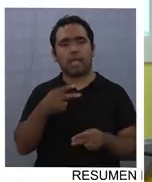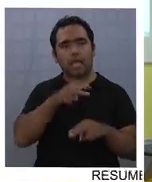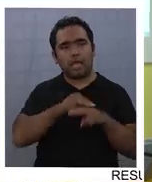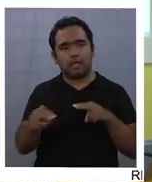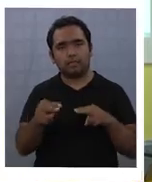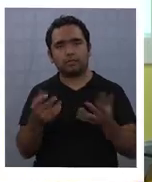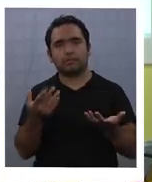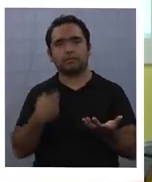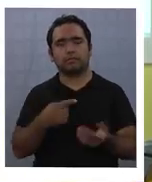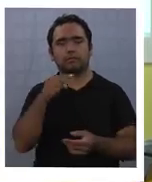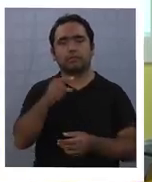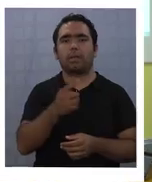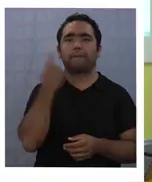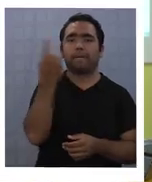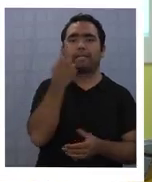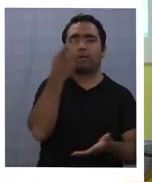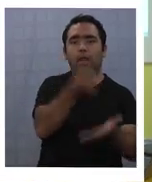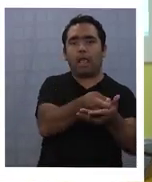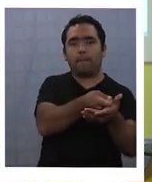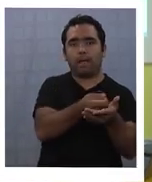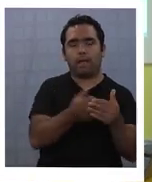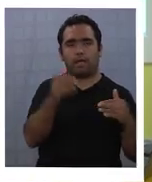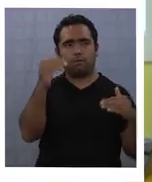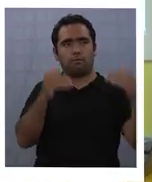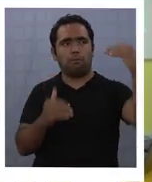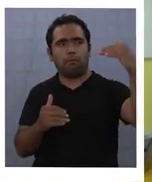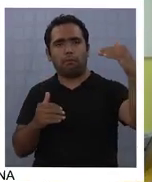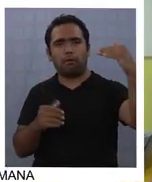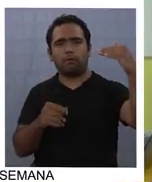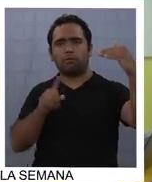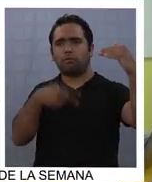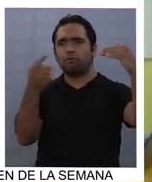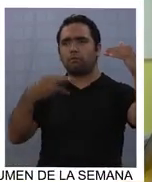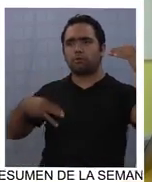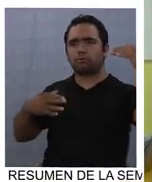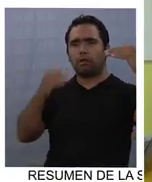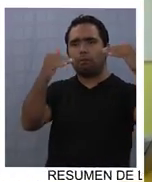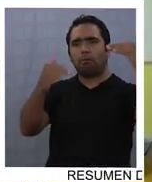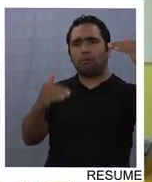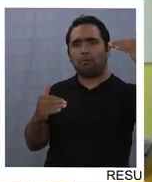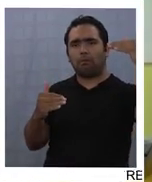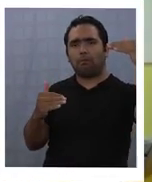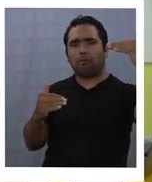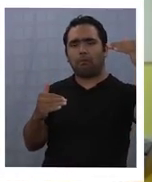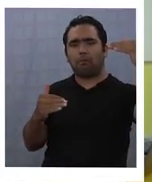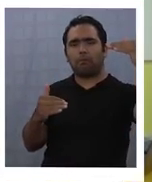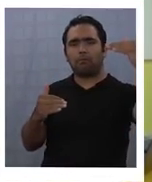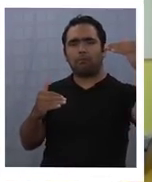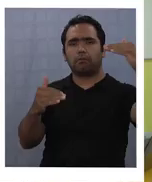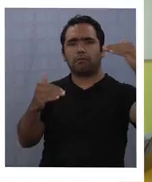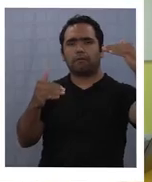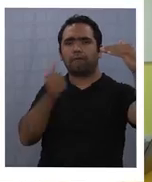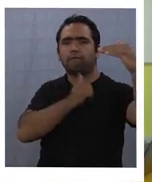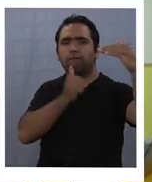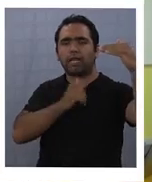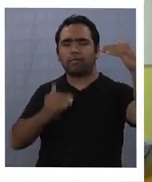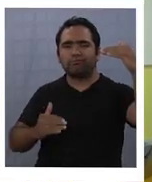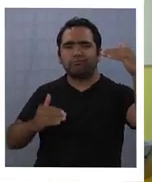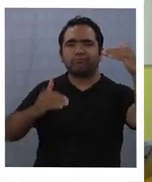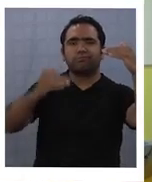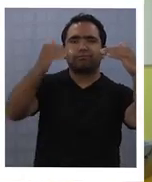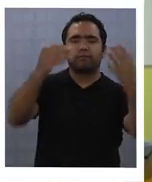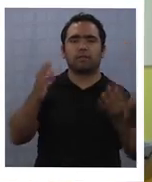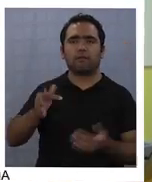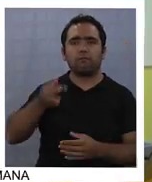son los particulares pagados, que tienen muchos recursos para educar, los demás suben, bajan, suben, bajan, por lo tanto no son tendencias en largo